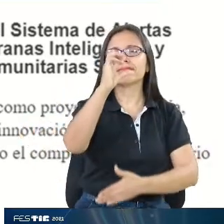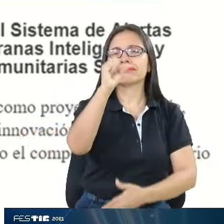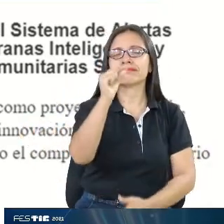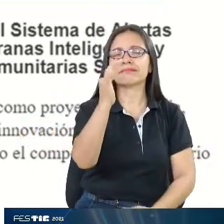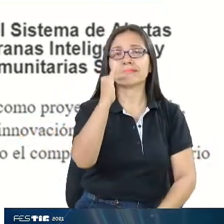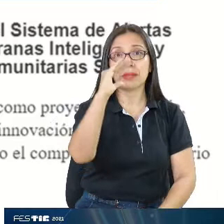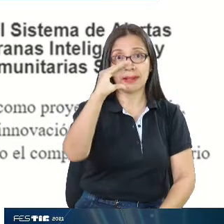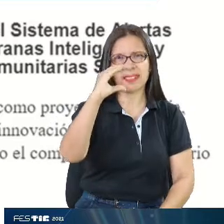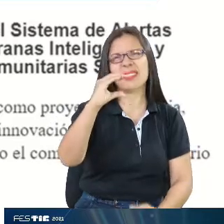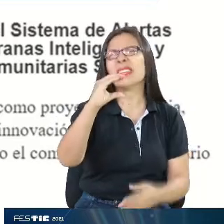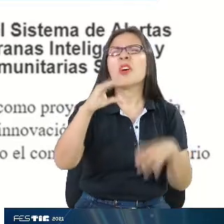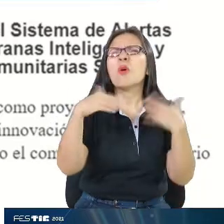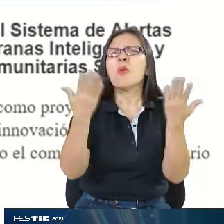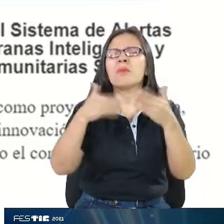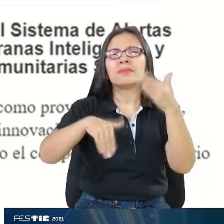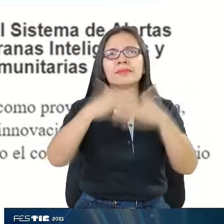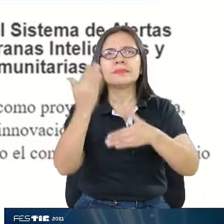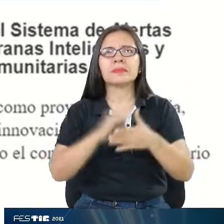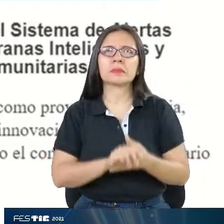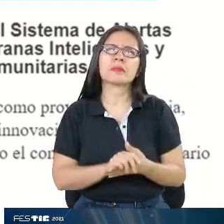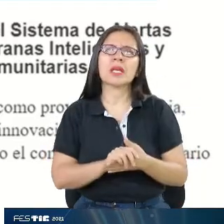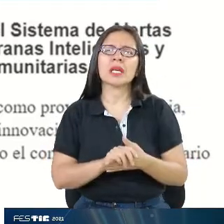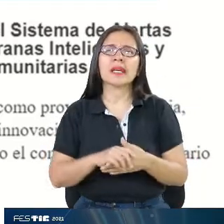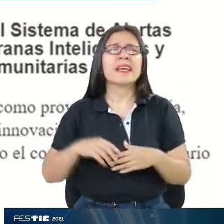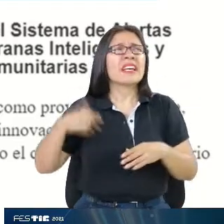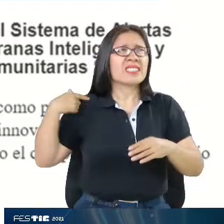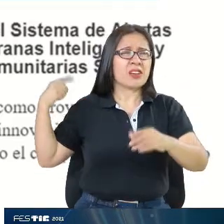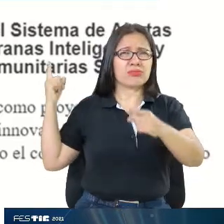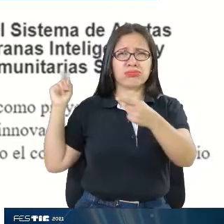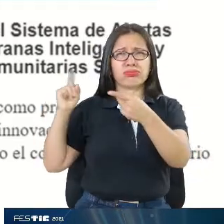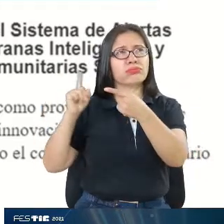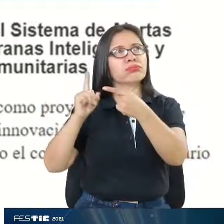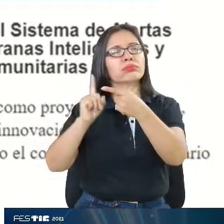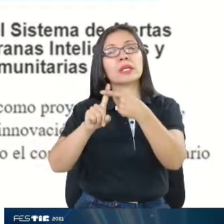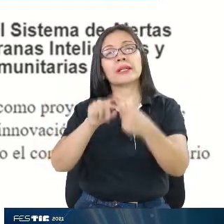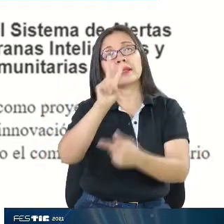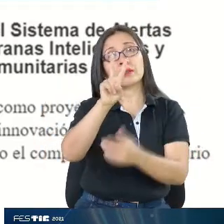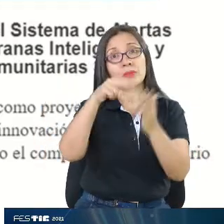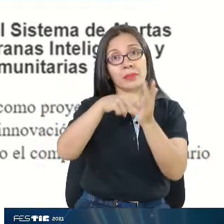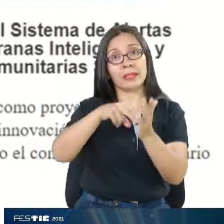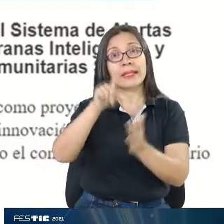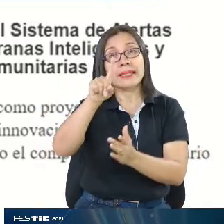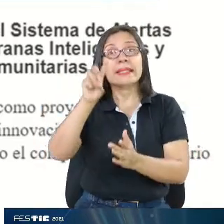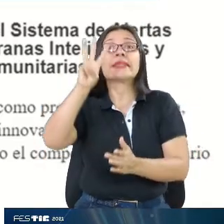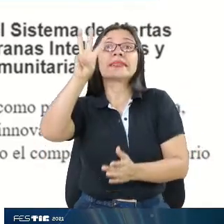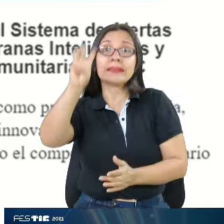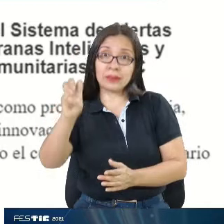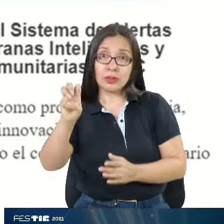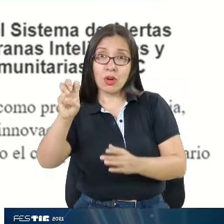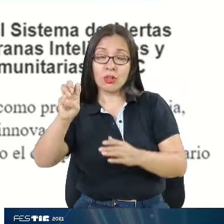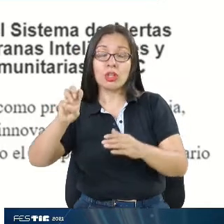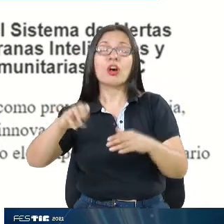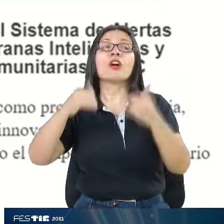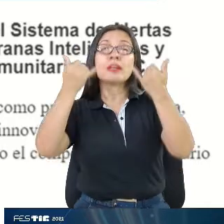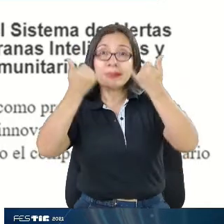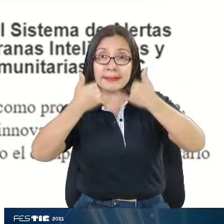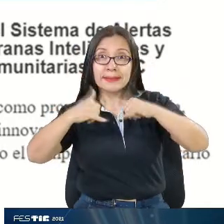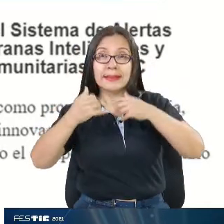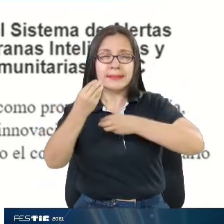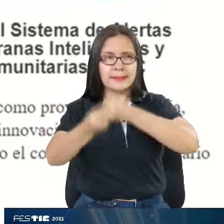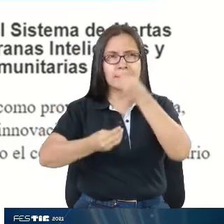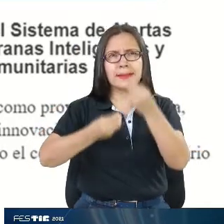sistema de alertas tempranas como tal llevó un recorrido ya desde el año 2018, donde se hizo un primer